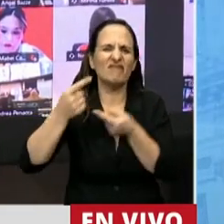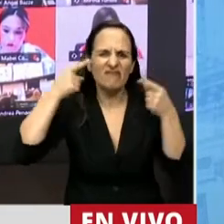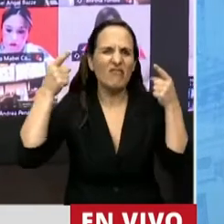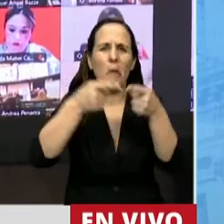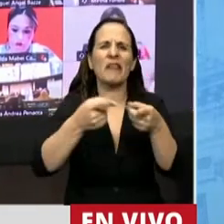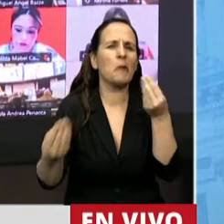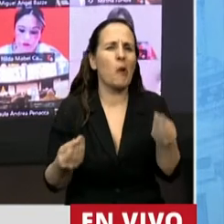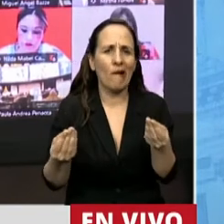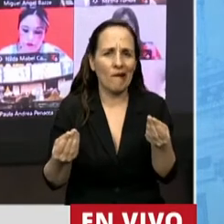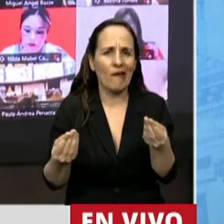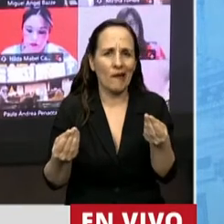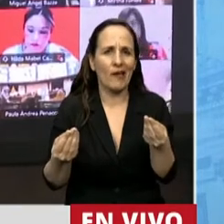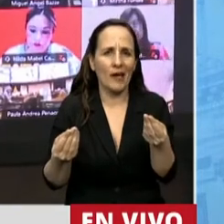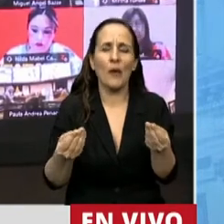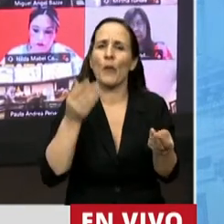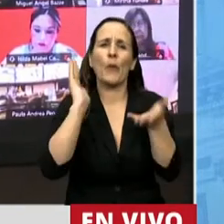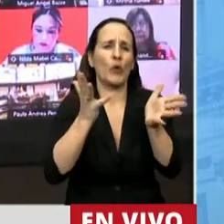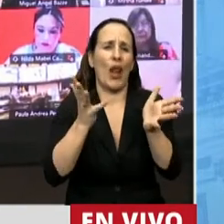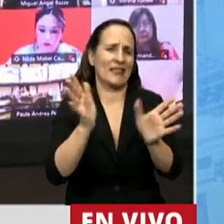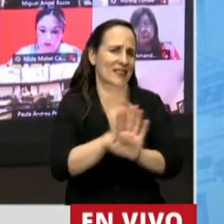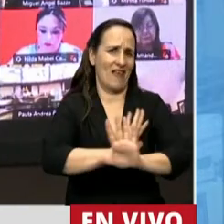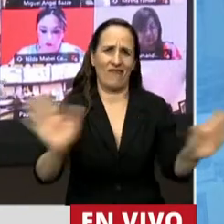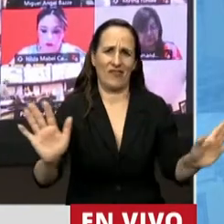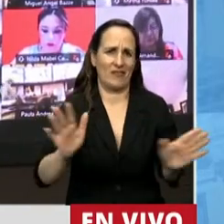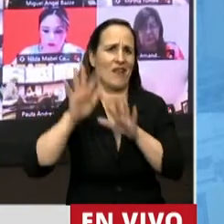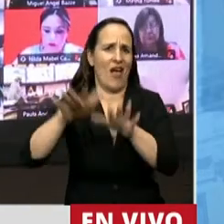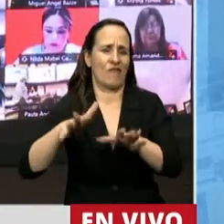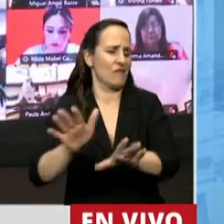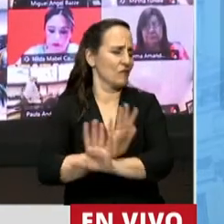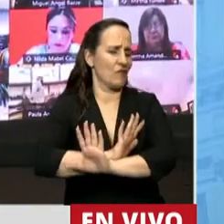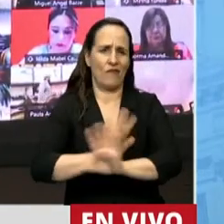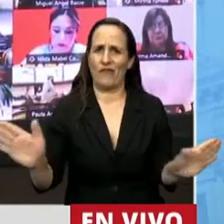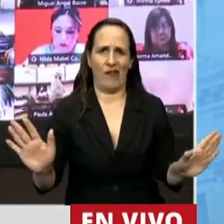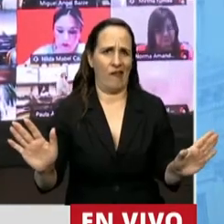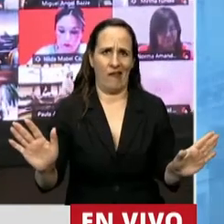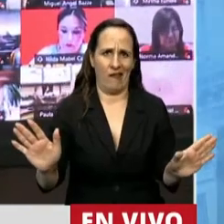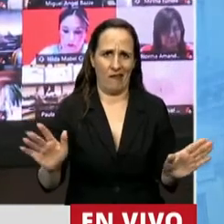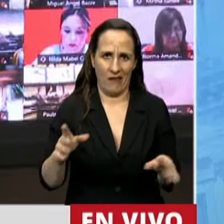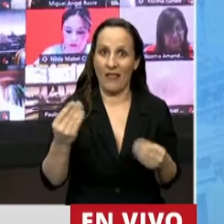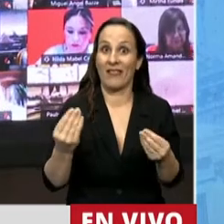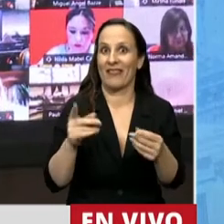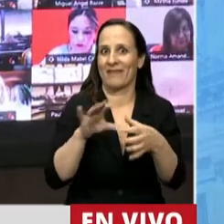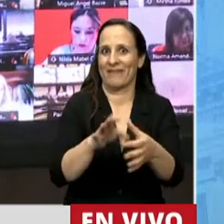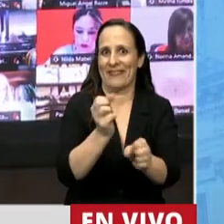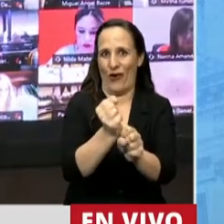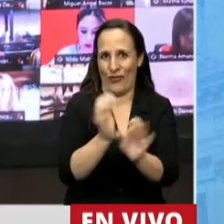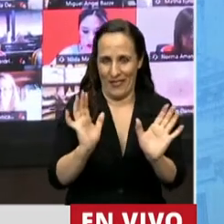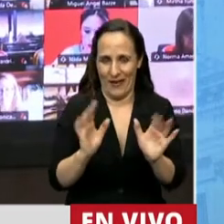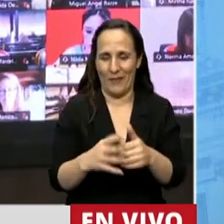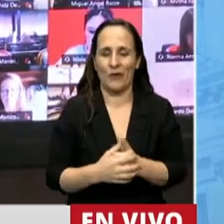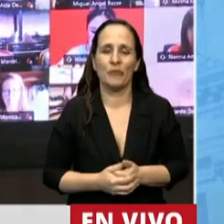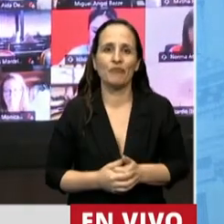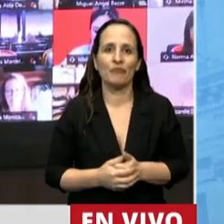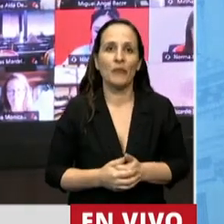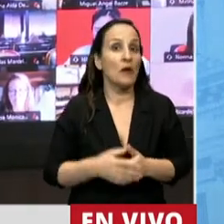la eliminación de la violencia y el acoso en el trabajo. Lo primero que deberíamos